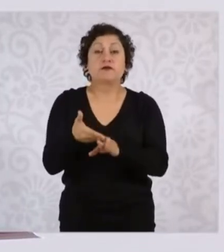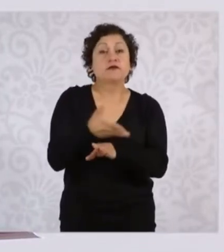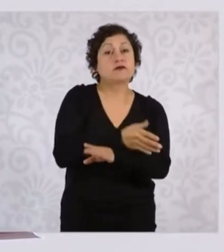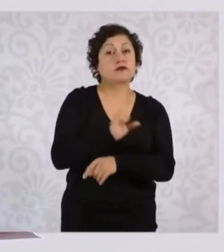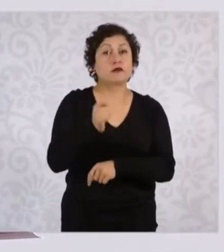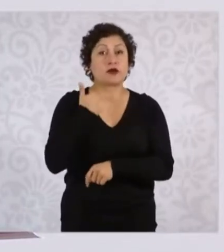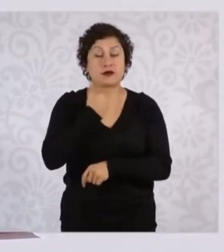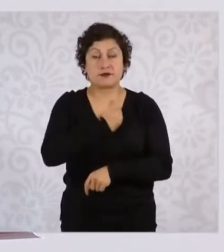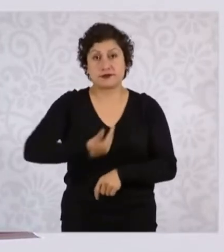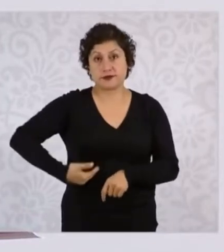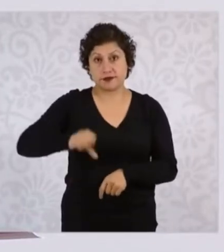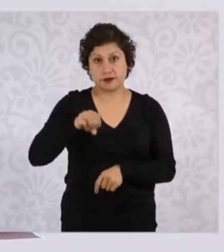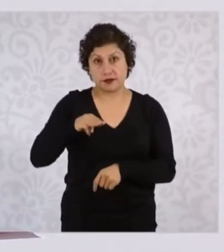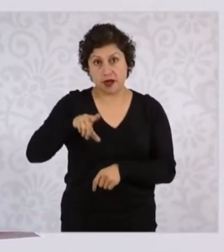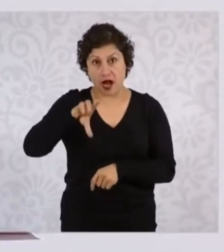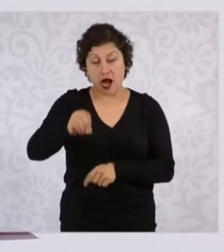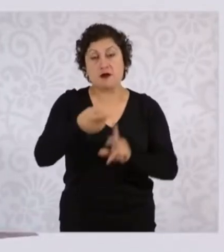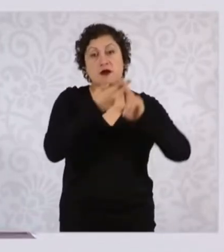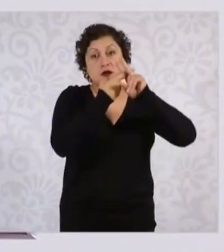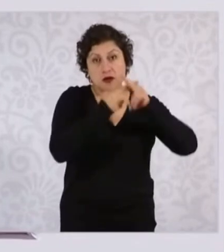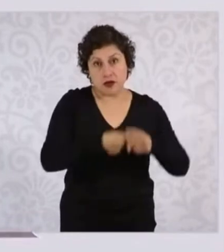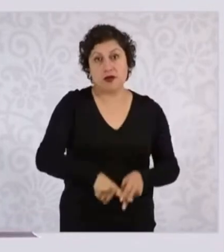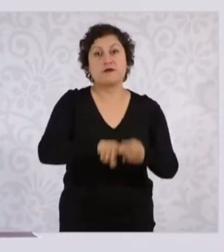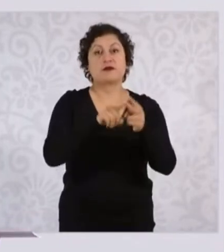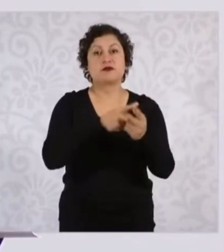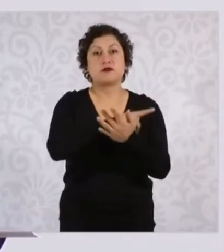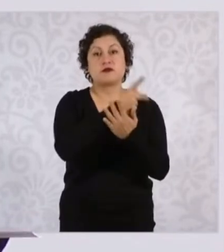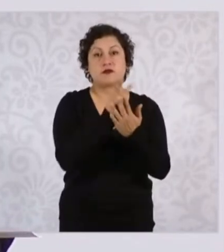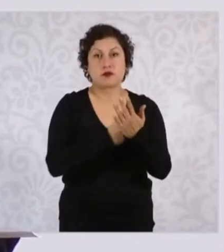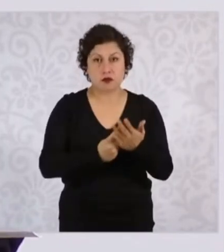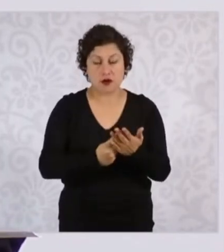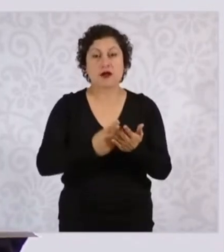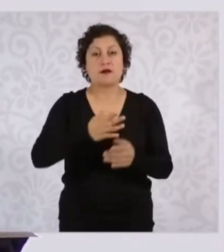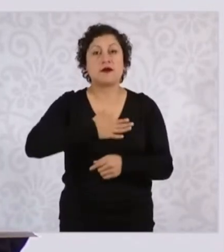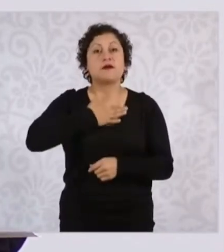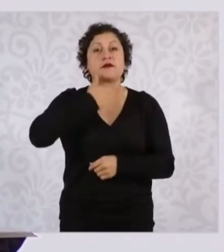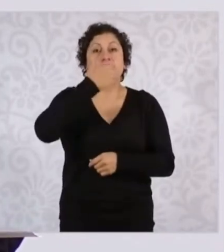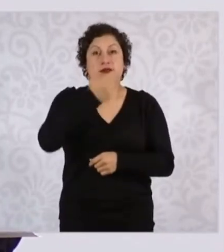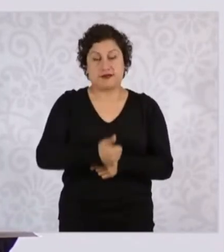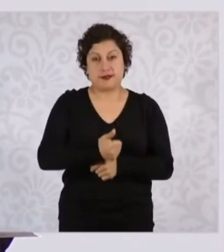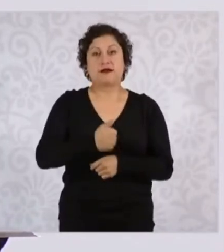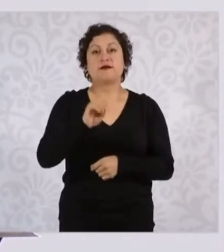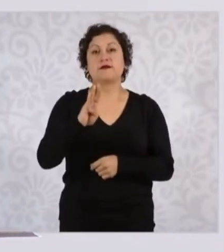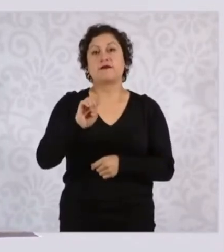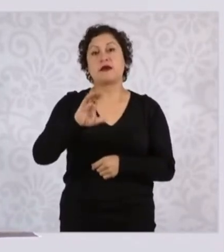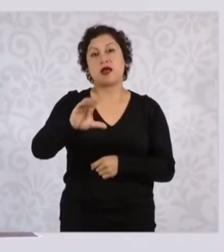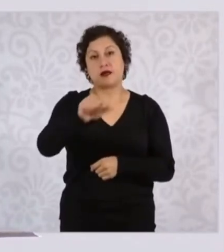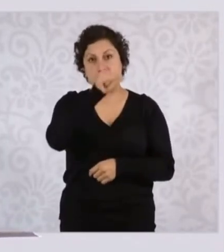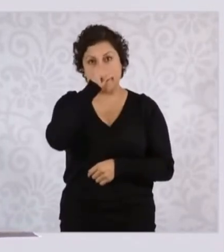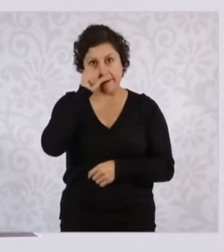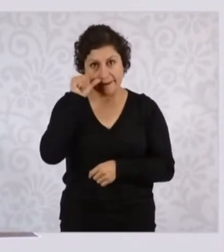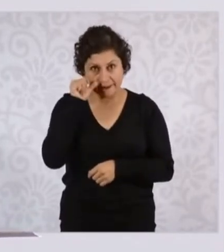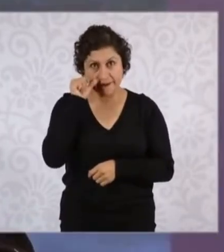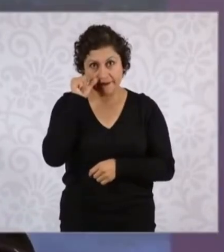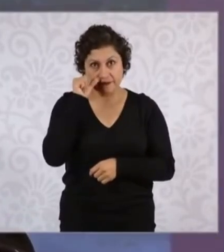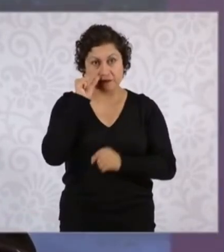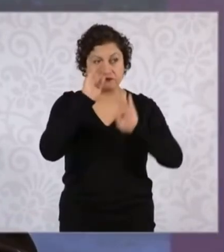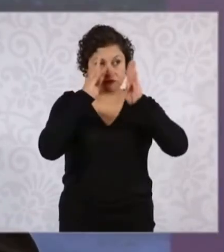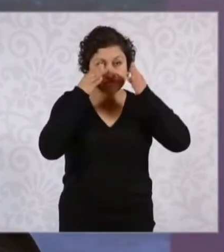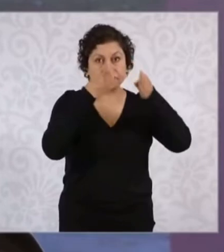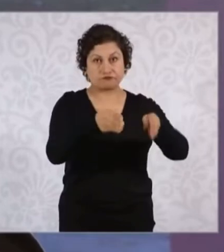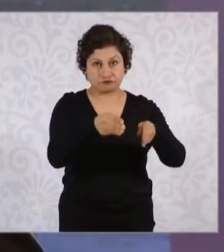Manuel López Obrador inició el programa de becas para el bienestar Benito Juárez. En educación